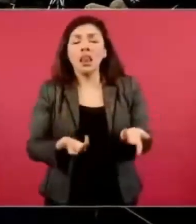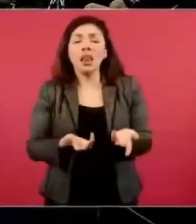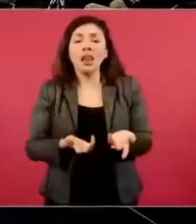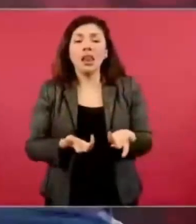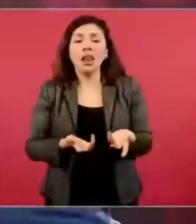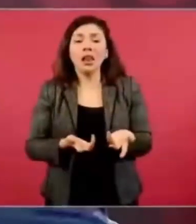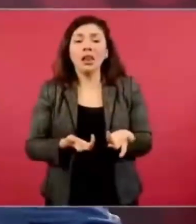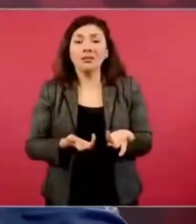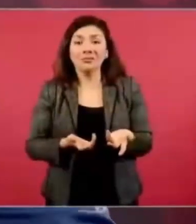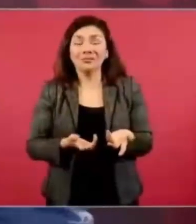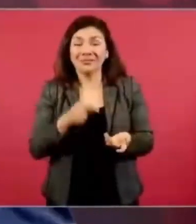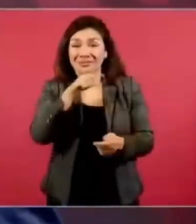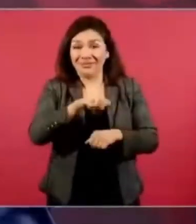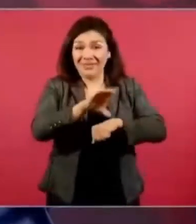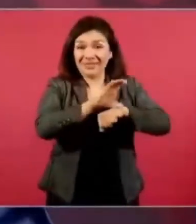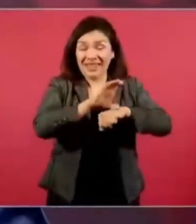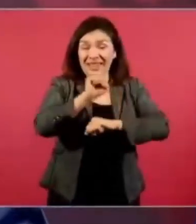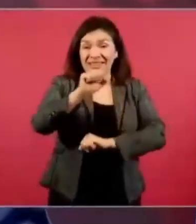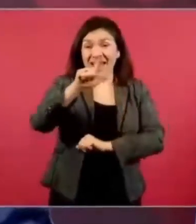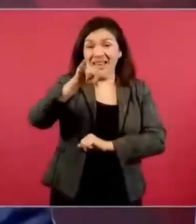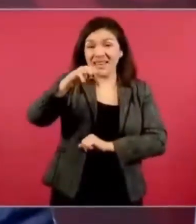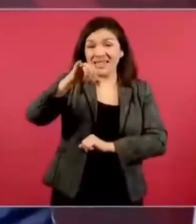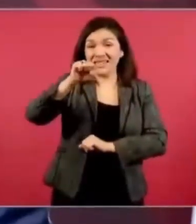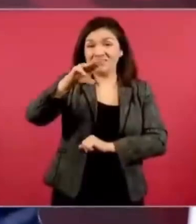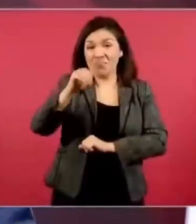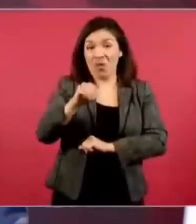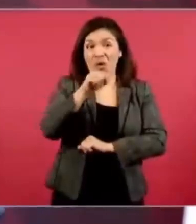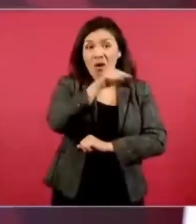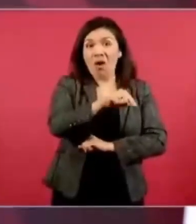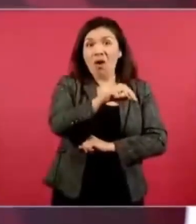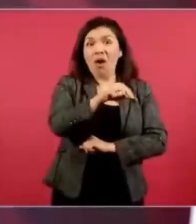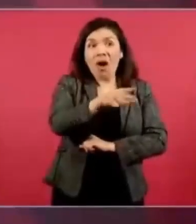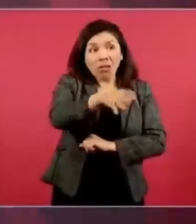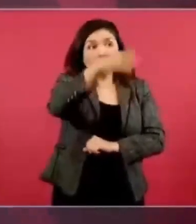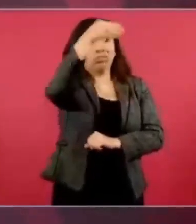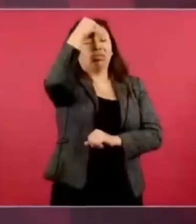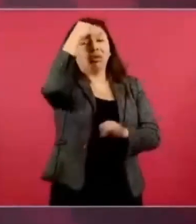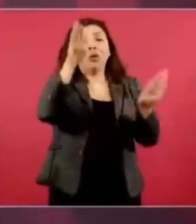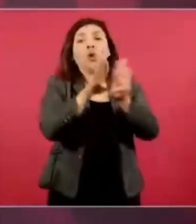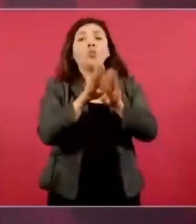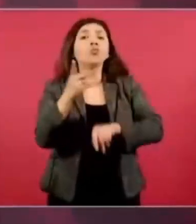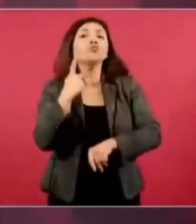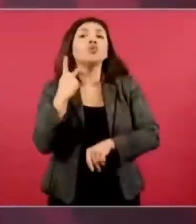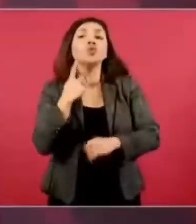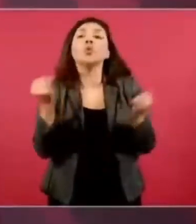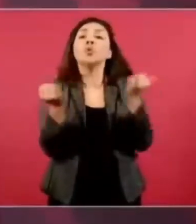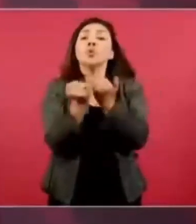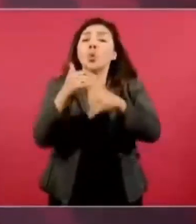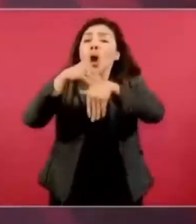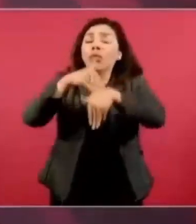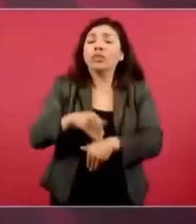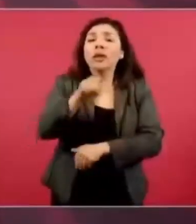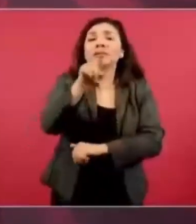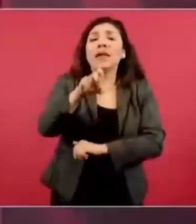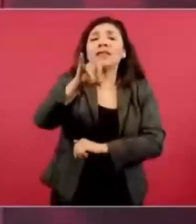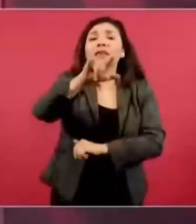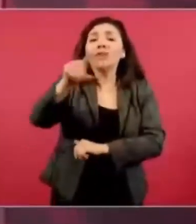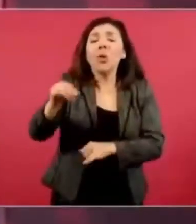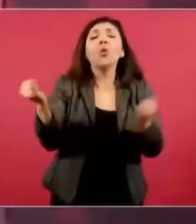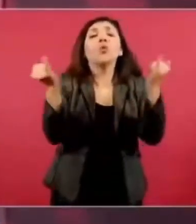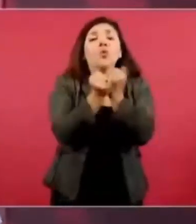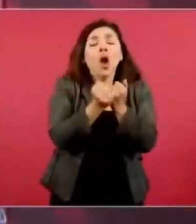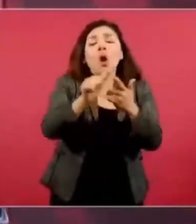El salinismo como política es lo que aplica Cedillo y es lo que aplican todos los demás.